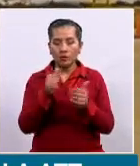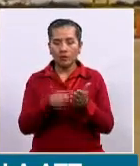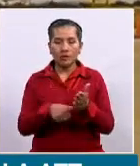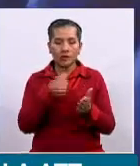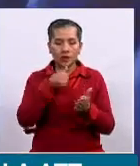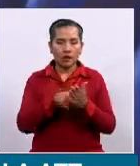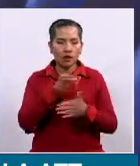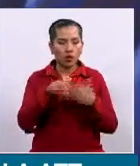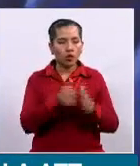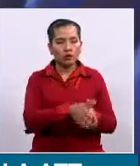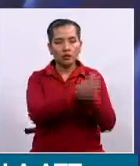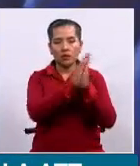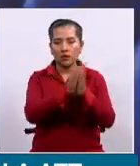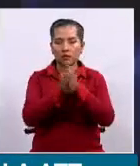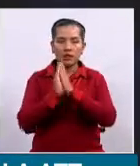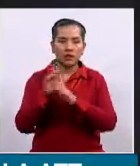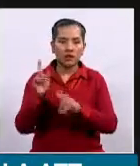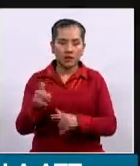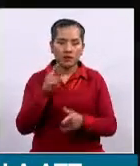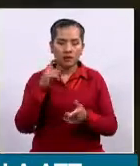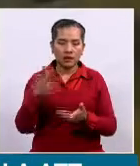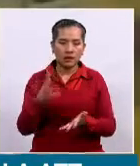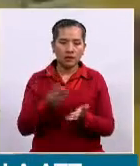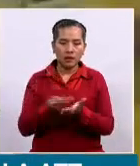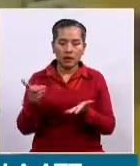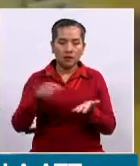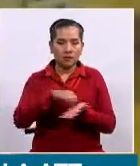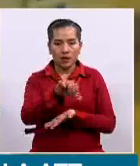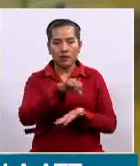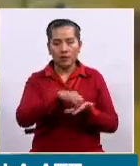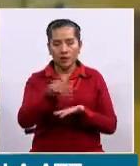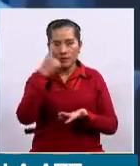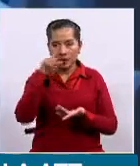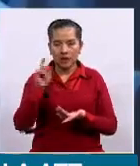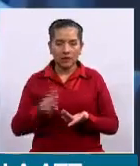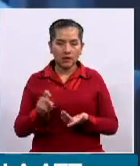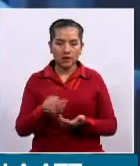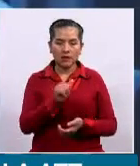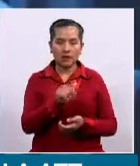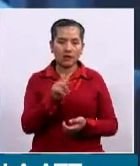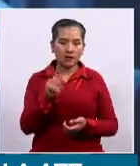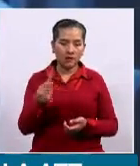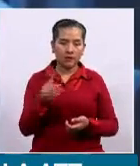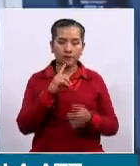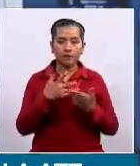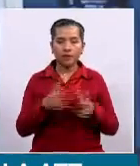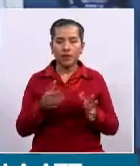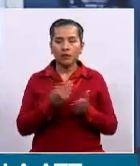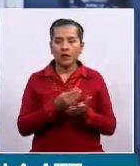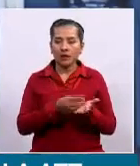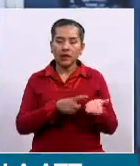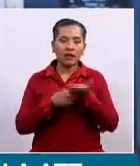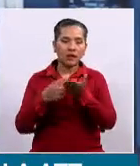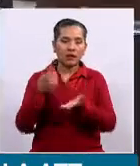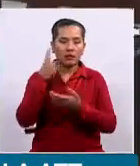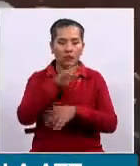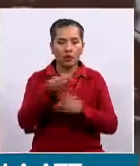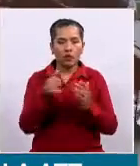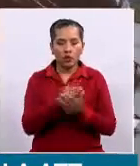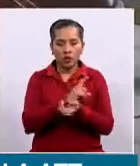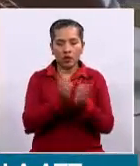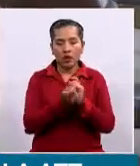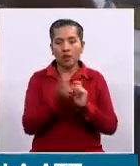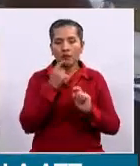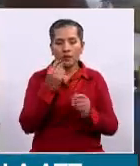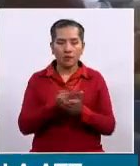para que la empresa realice los pagos que correspondan a la ATT. Debe por tema de tasas de regulación,